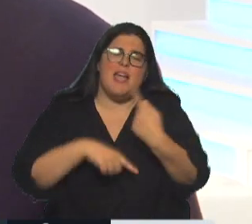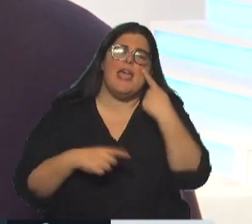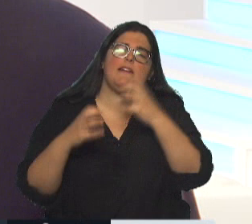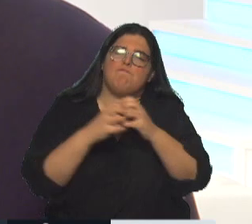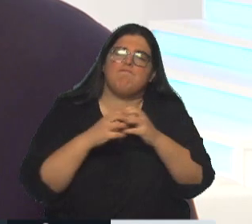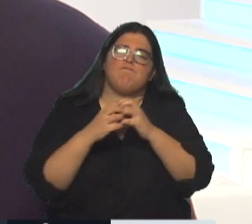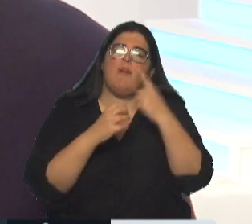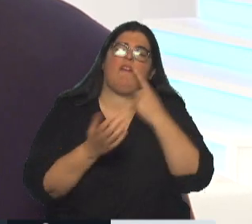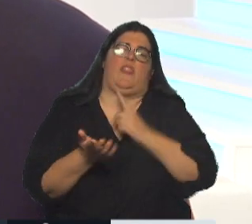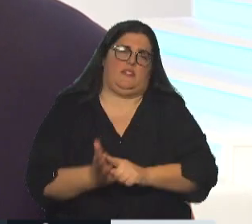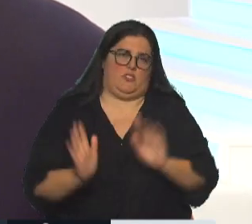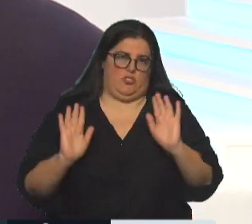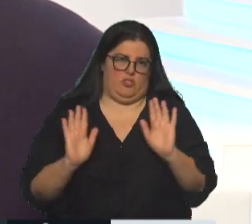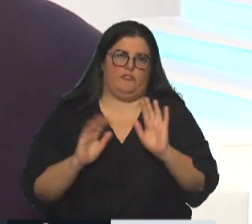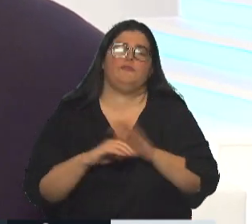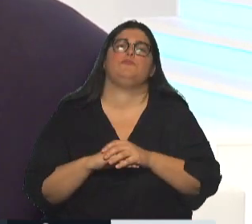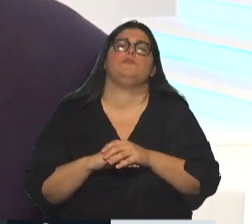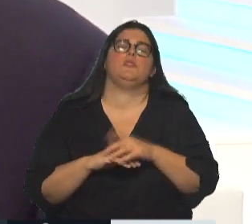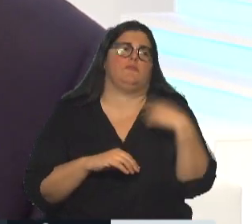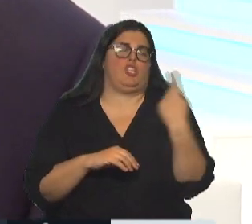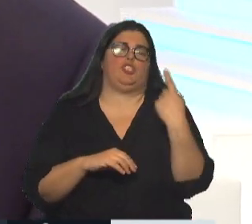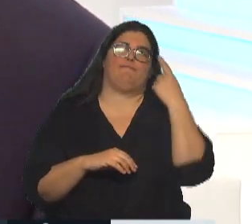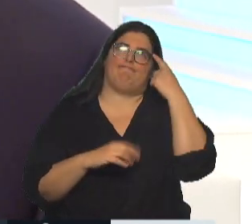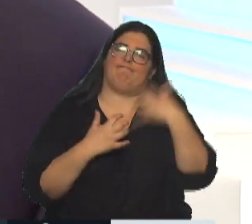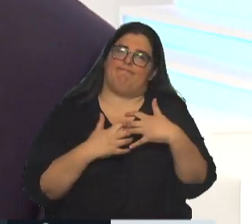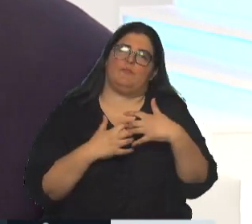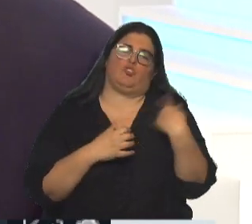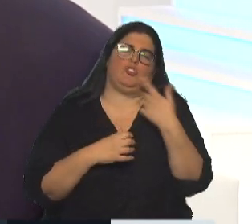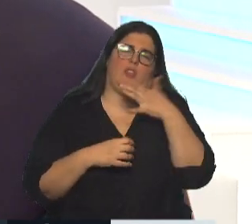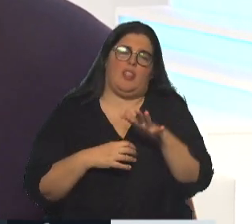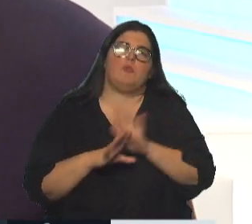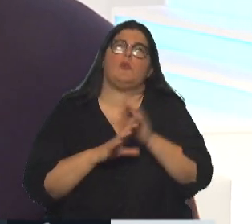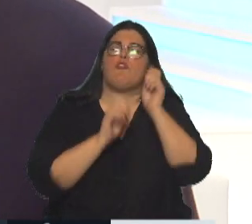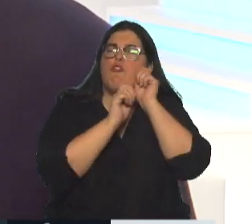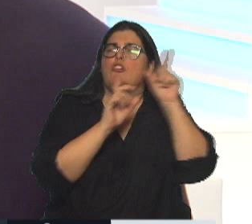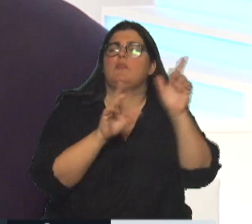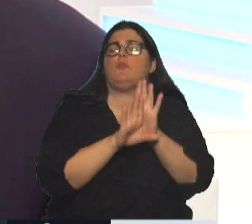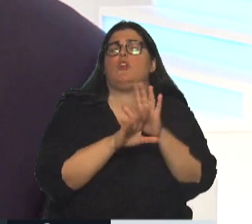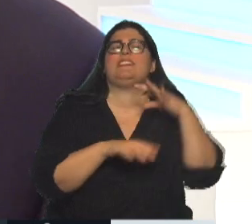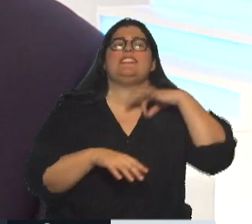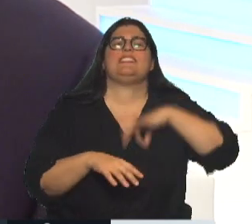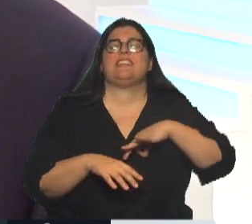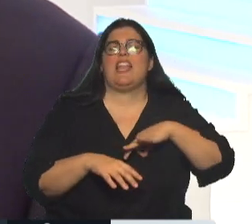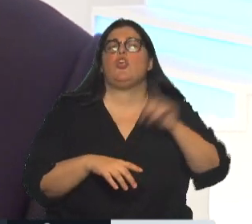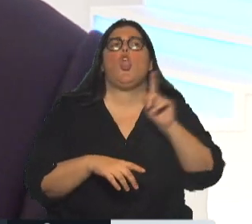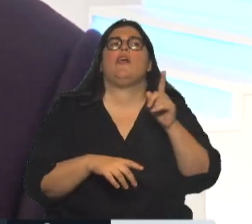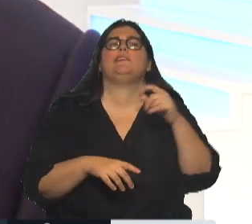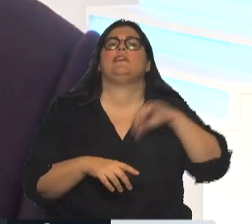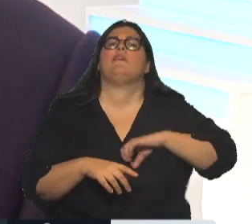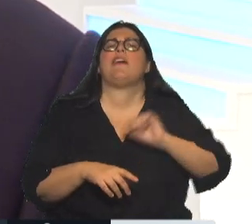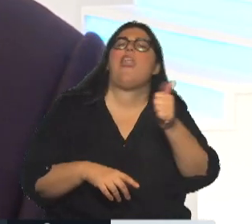decisión entendiendo que desde lo conceptual, para mí, el salario no es ganancias, remuneración,